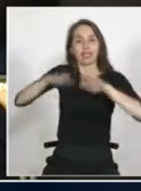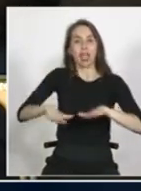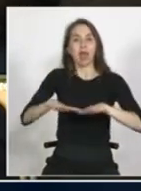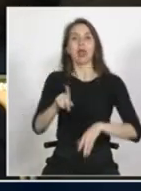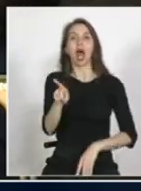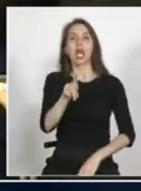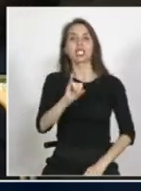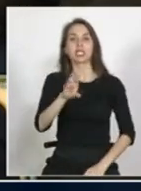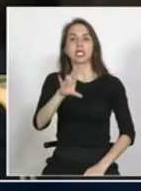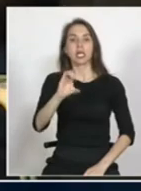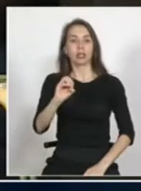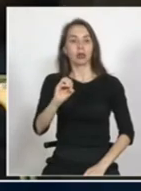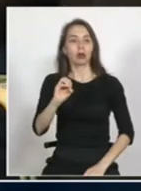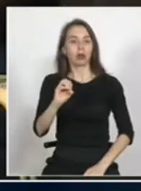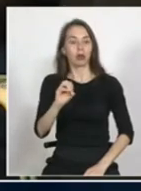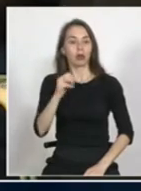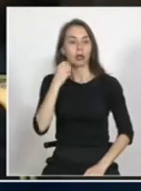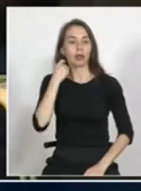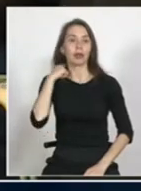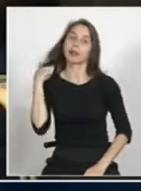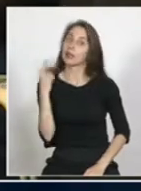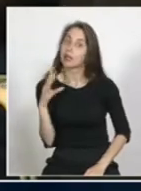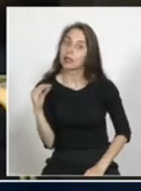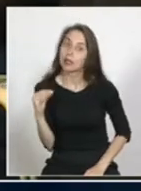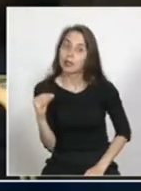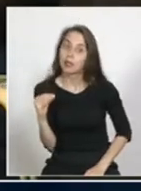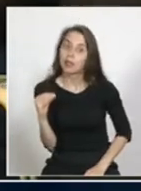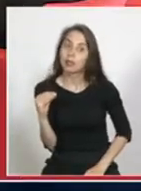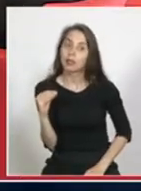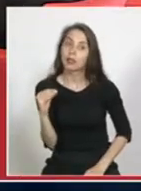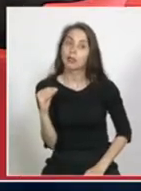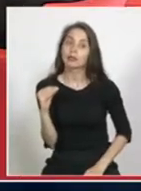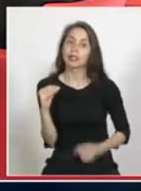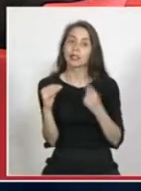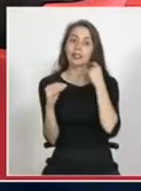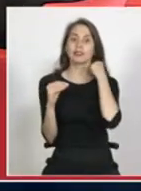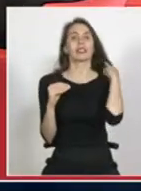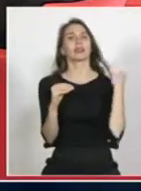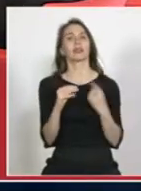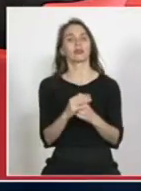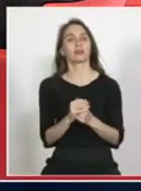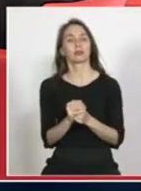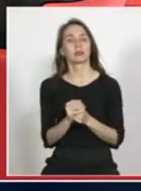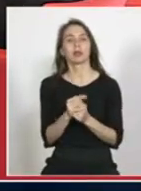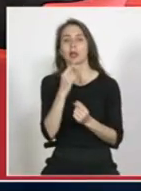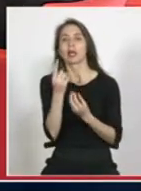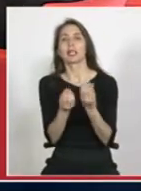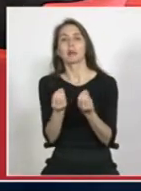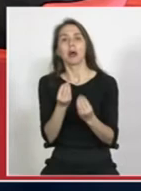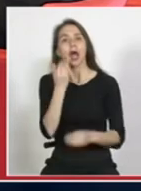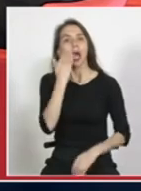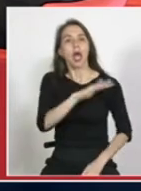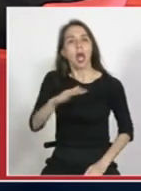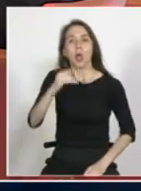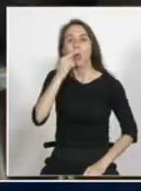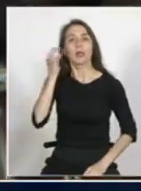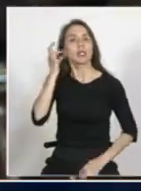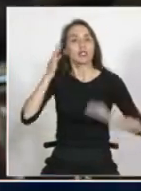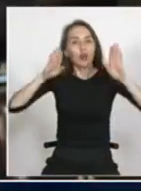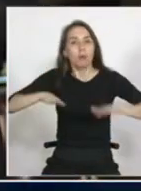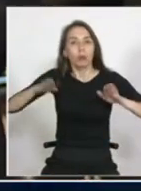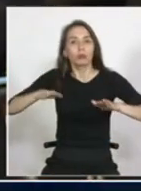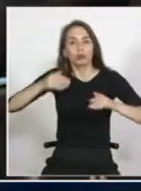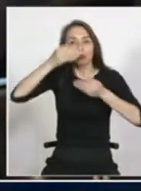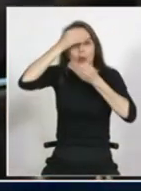mayoritario yo no sé lo votamos nosotros lo votamos muy bien ¿qué va a pasar con niñas y niños musulmanes con la